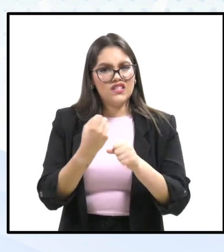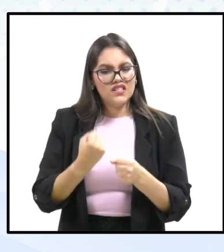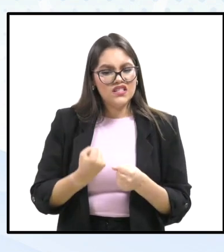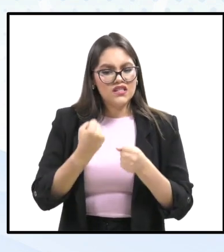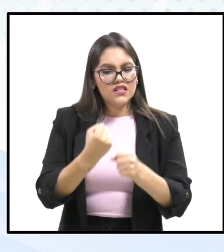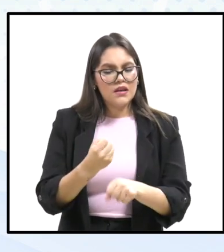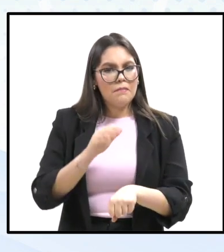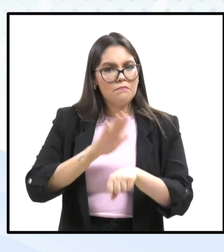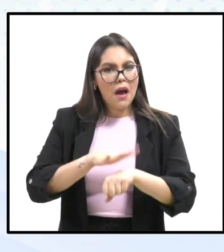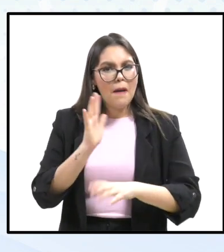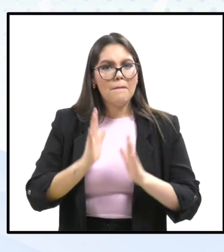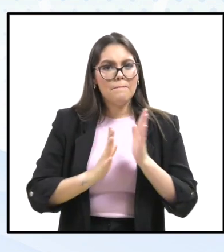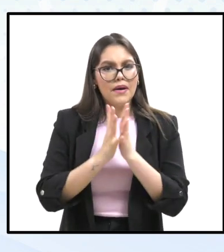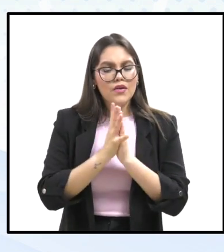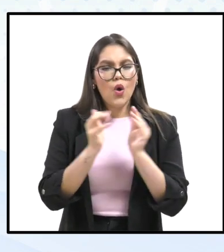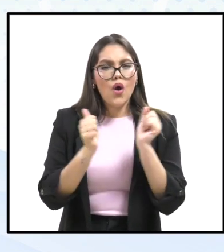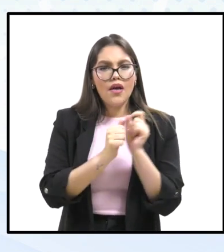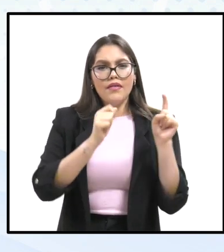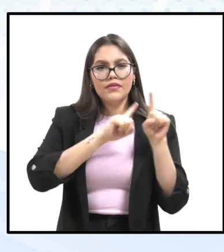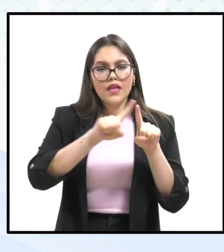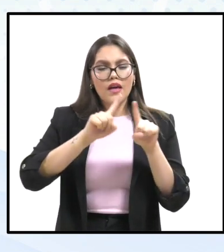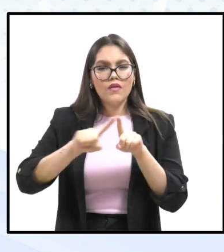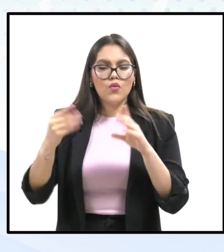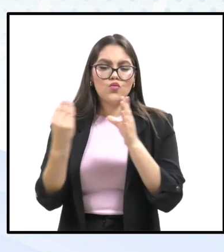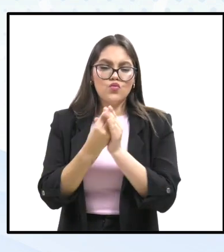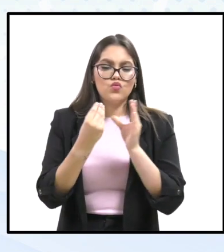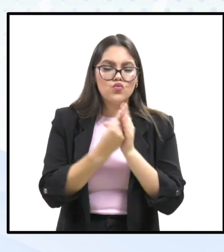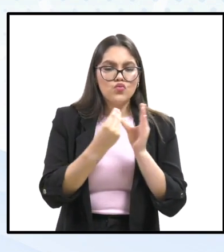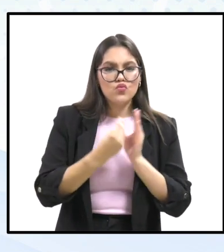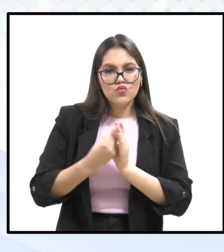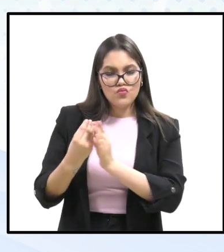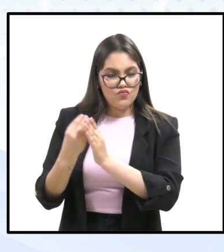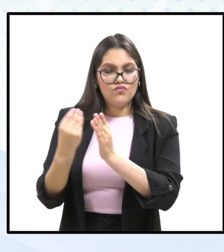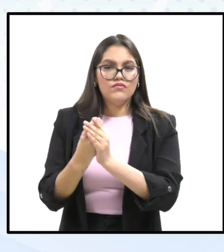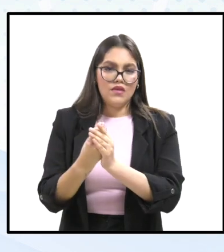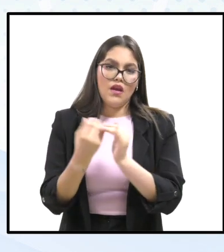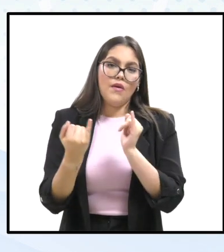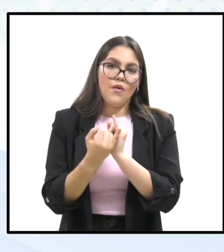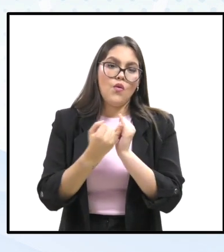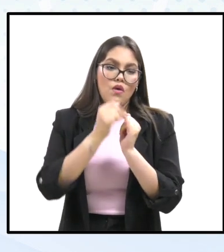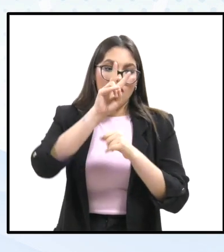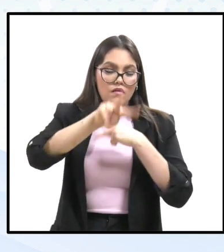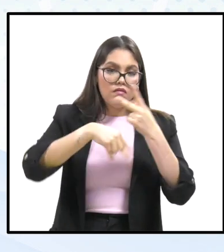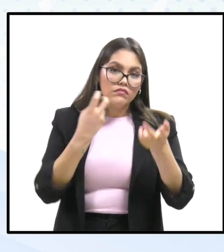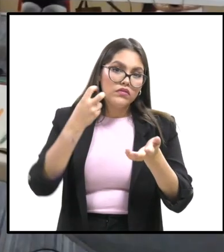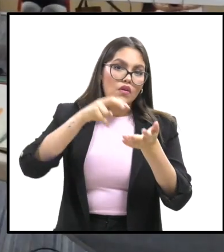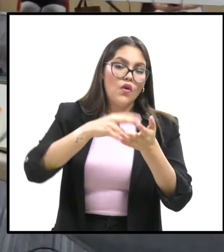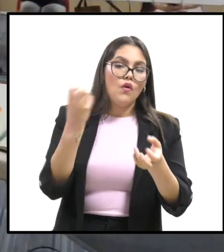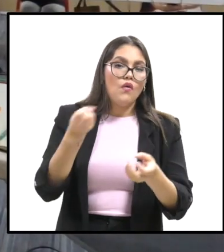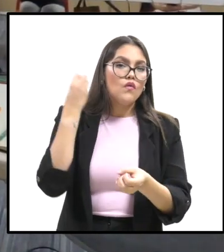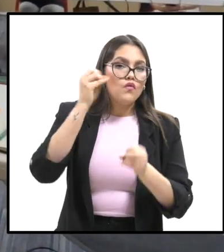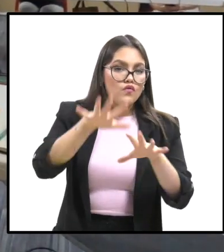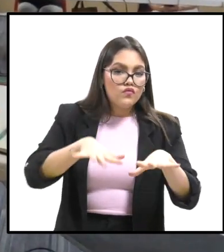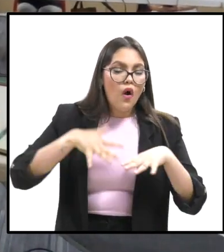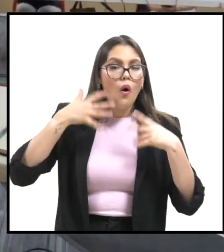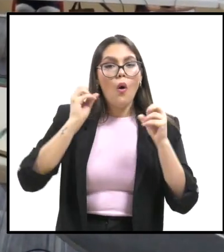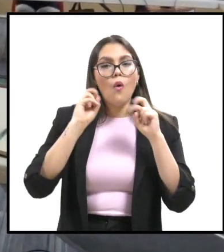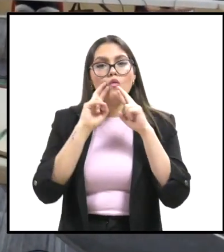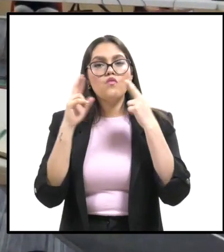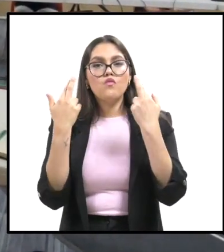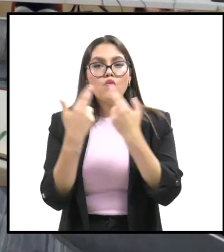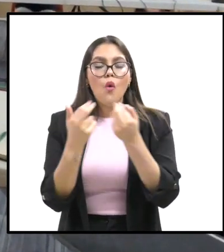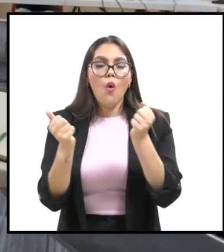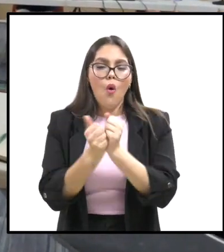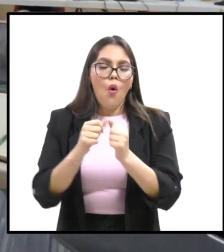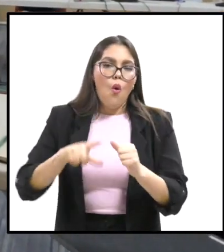robusteció su participación con diversos cursos y acciones de capacitación, así como su presencia en foros y reuniones